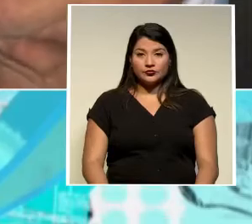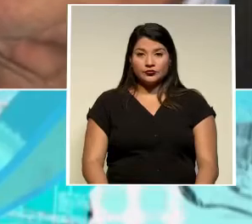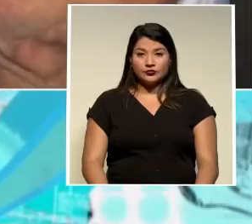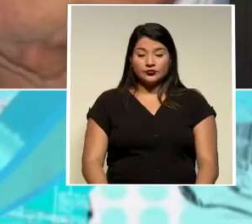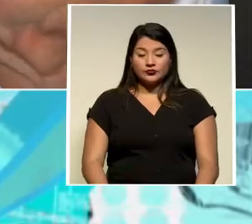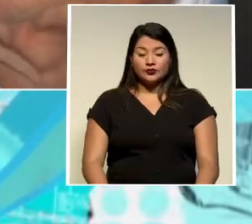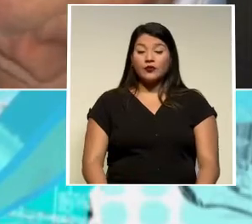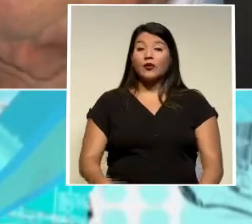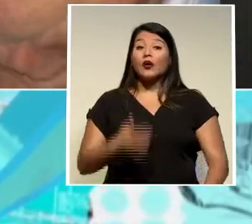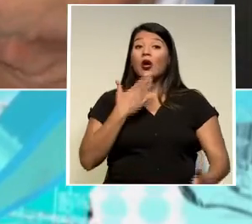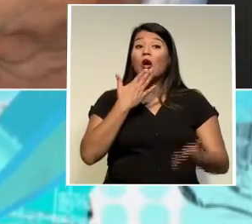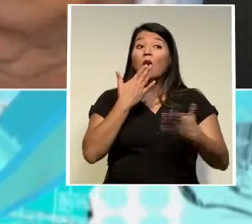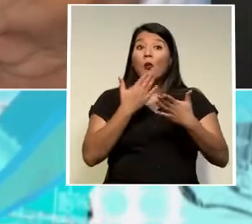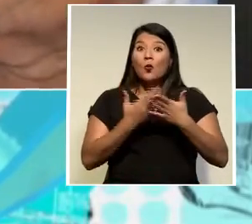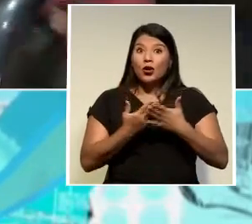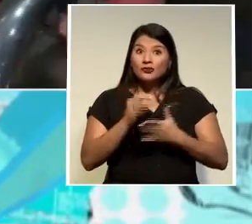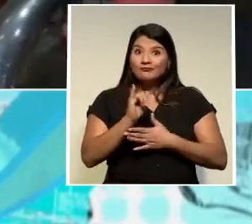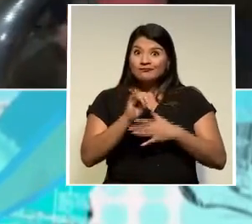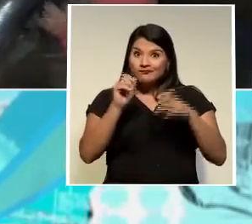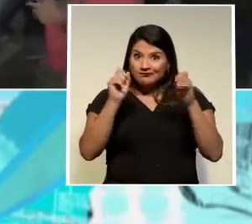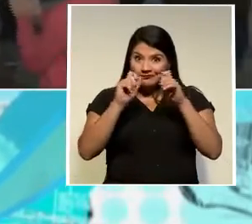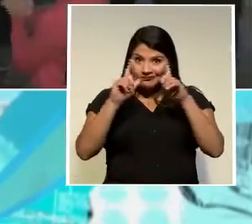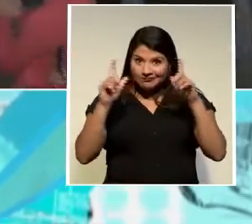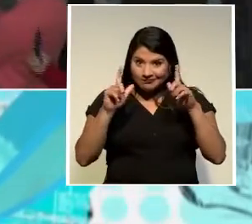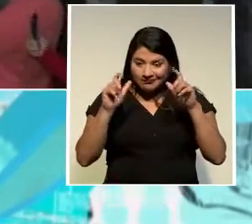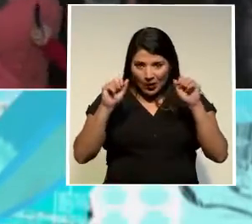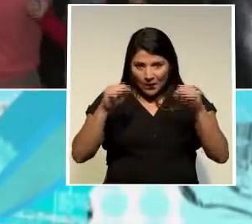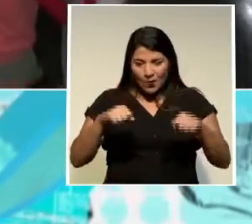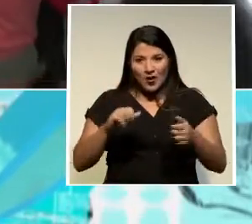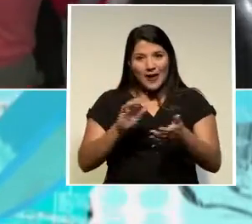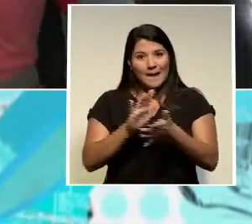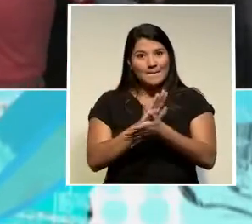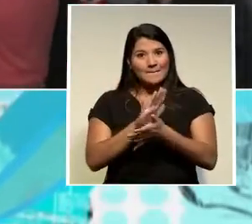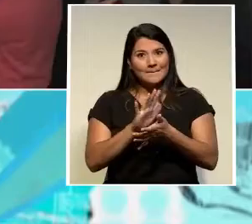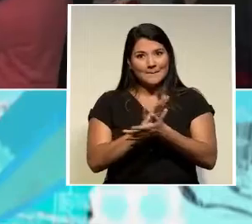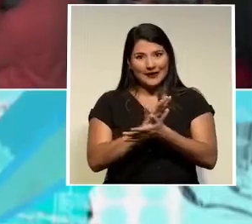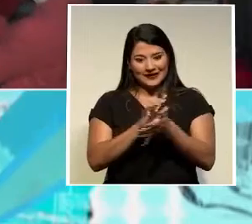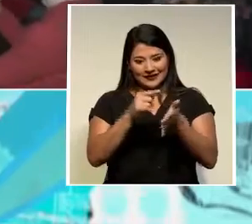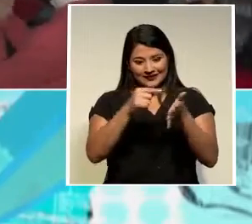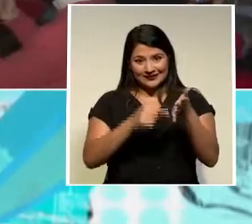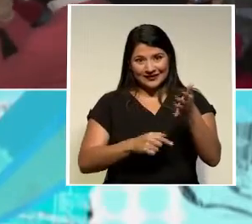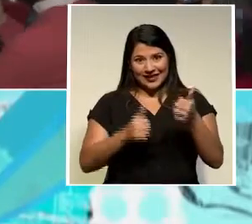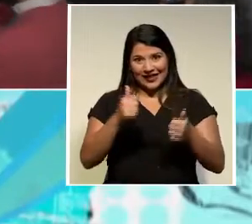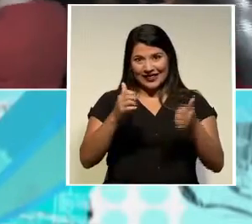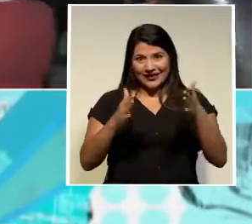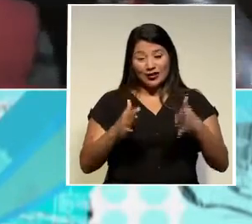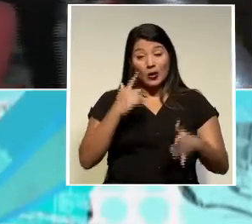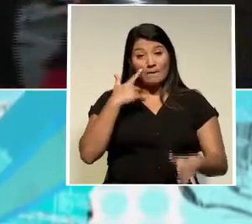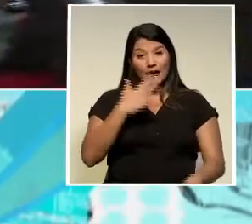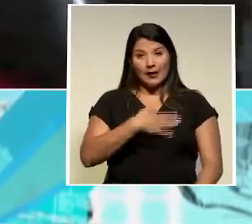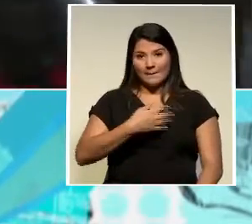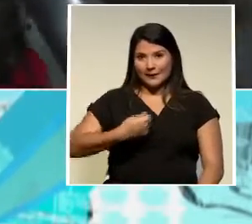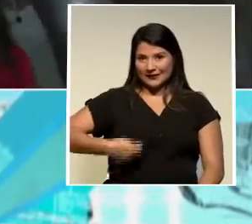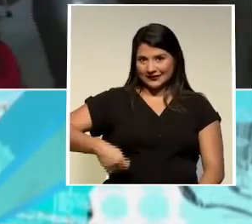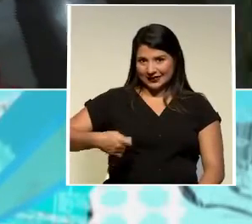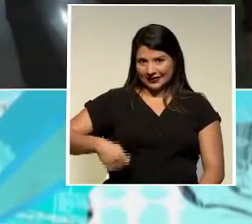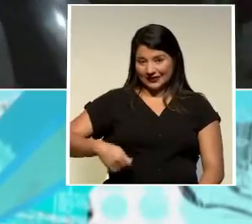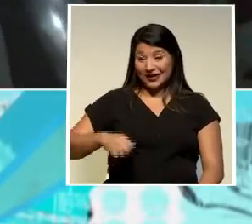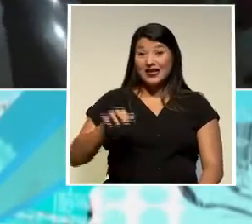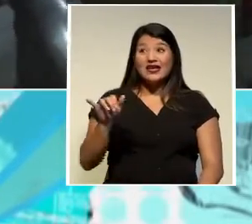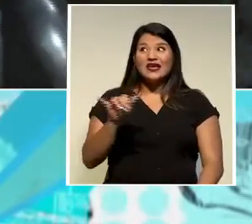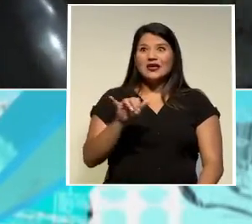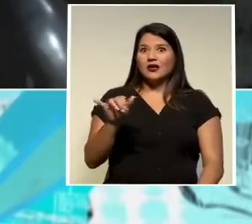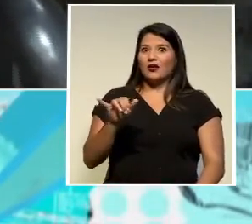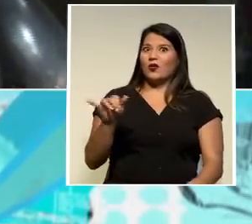Bueno así de impresionante puede ser esta papeleta presidencial y bueno ni les digo lo que puede ser la papeleta a